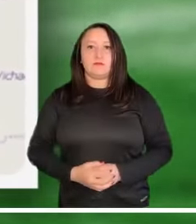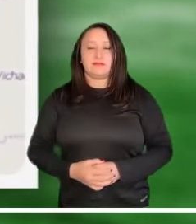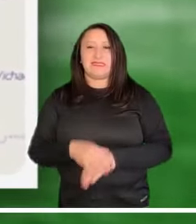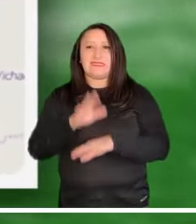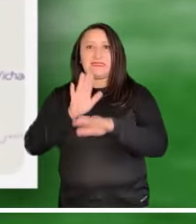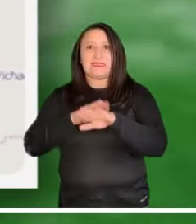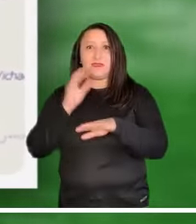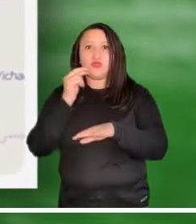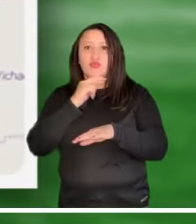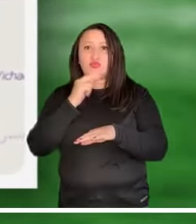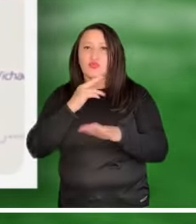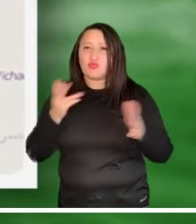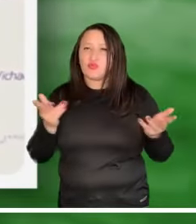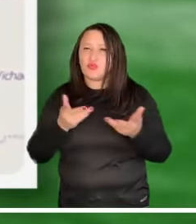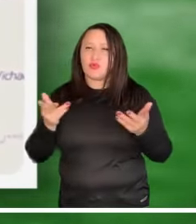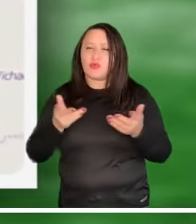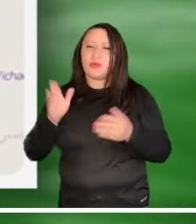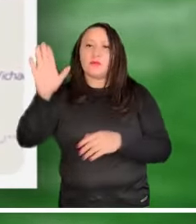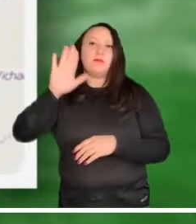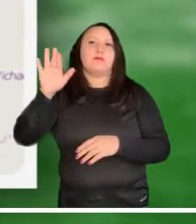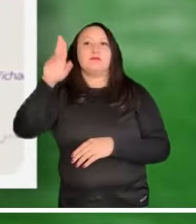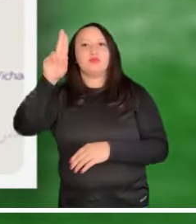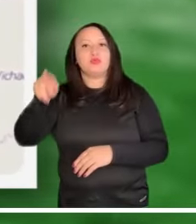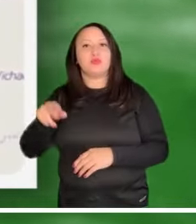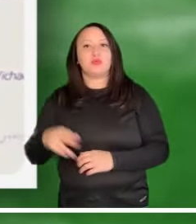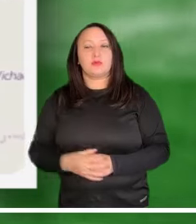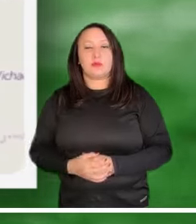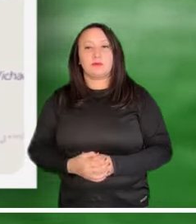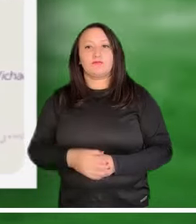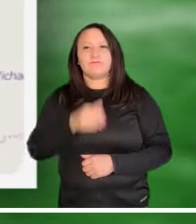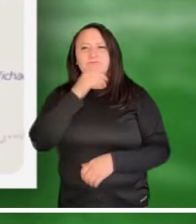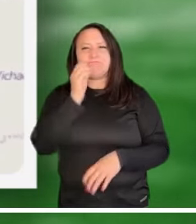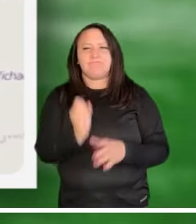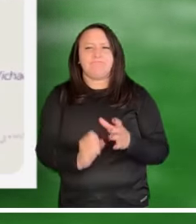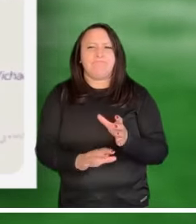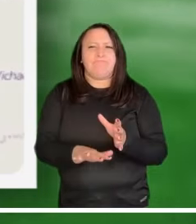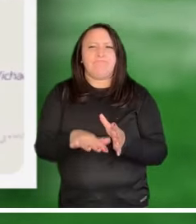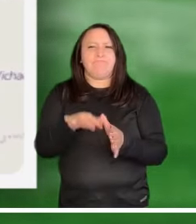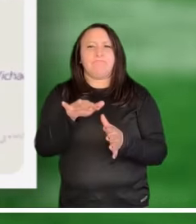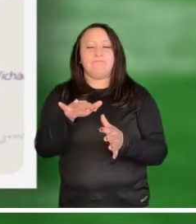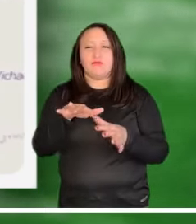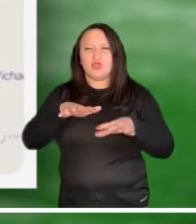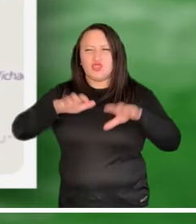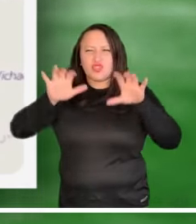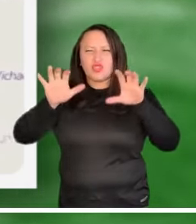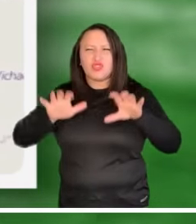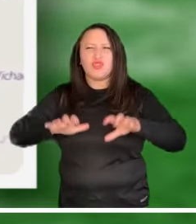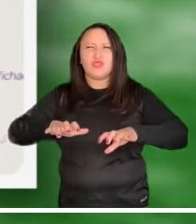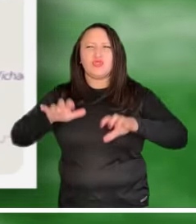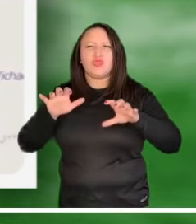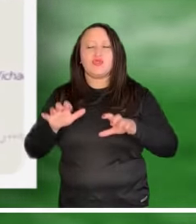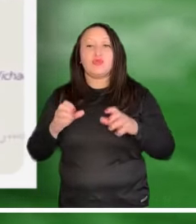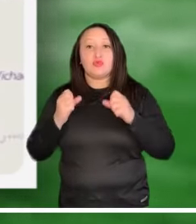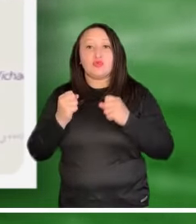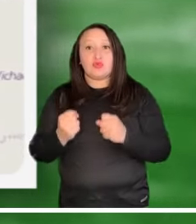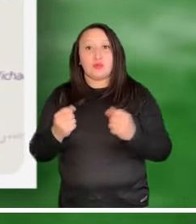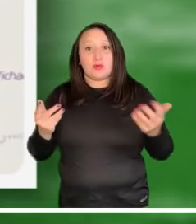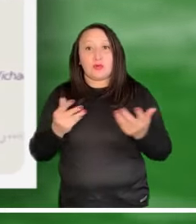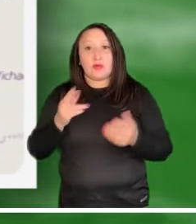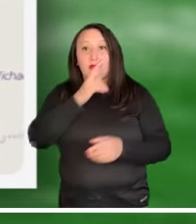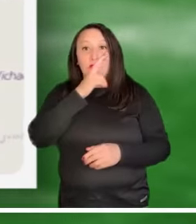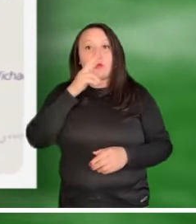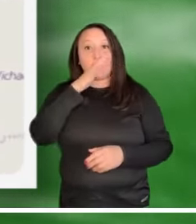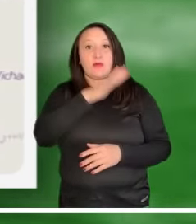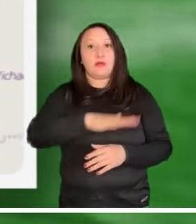activa en el departamento de Sucre por las inundaciones causadas por las fuertes lluvias en la zona urbana y rural